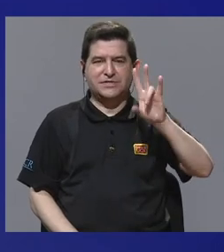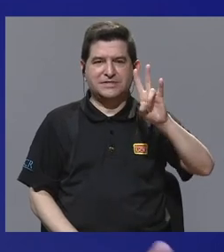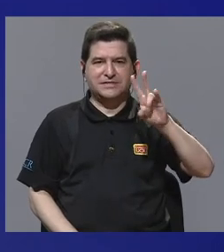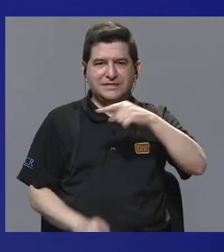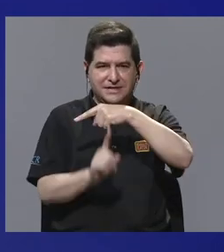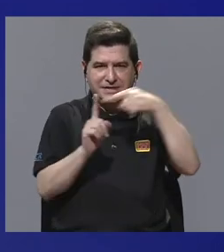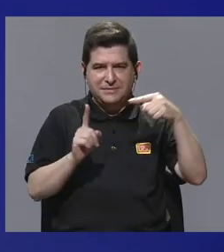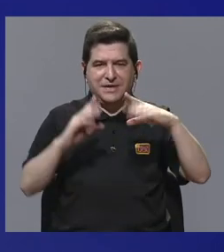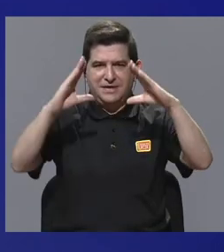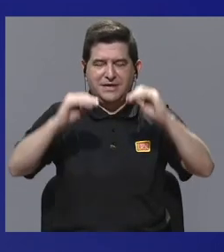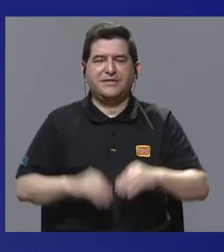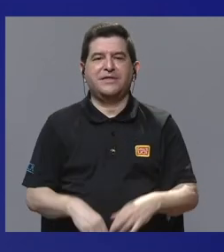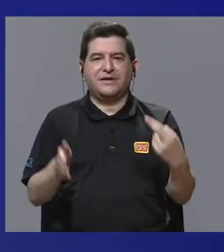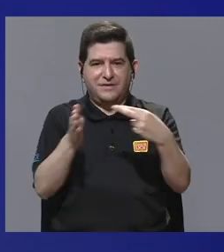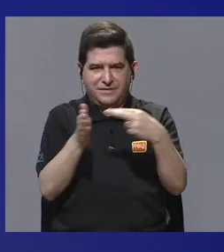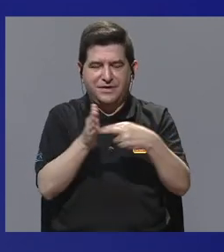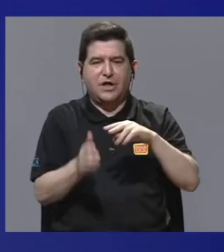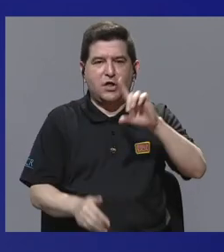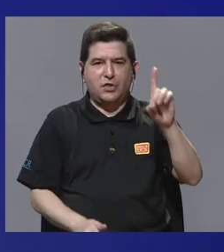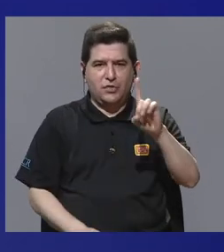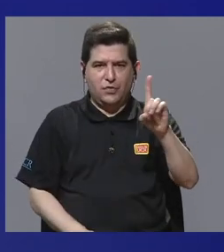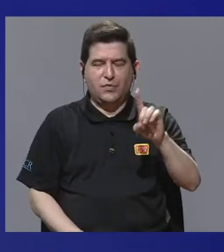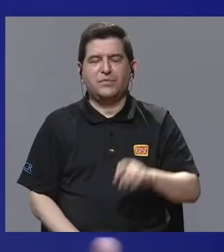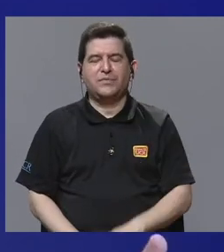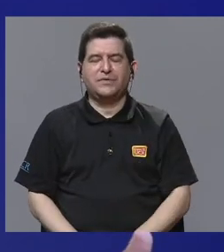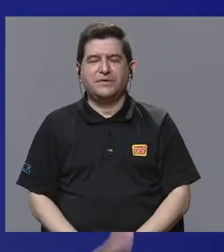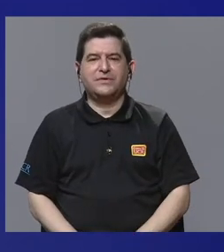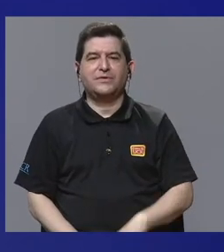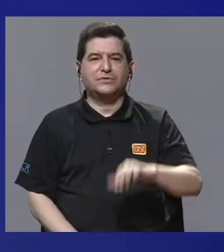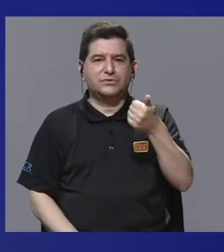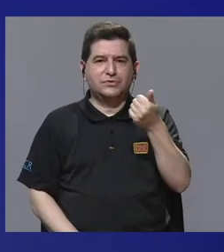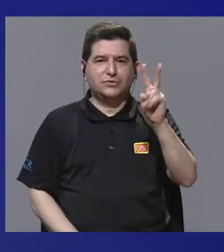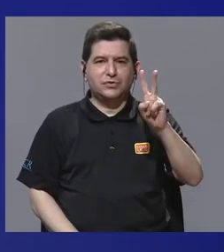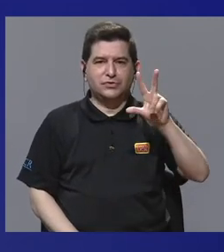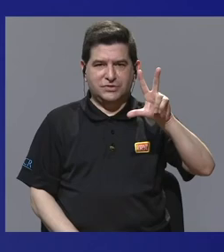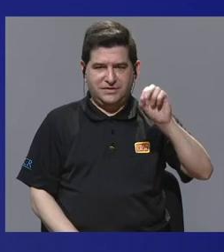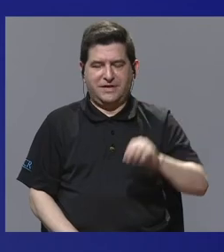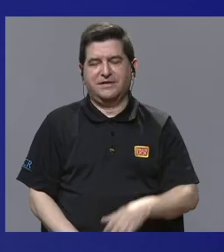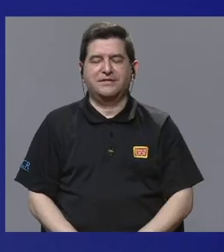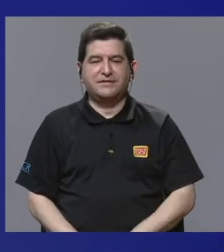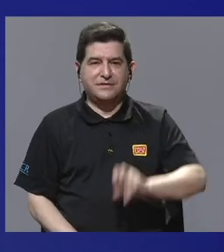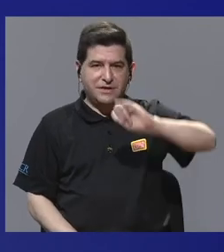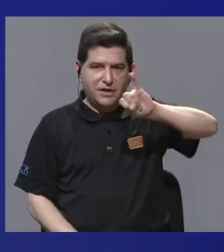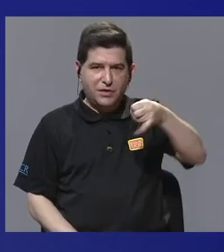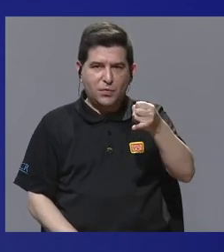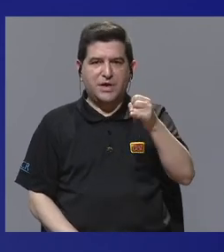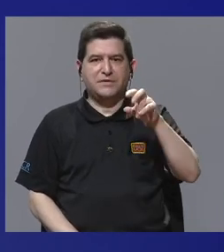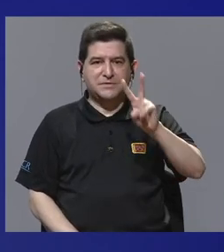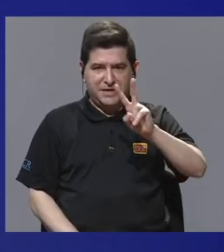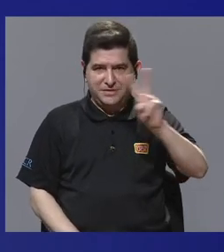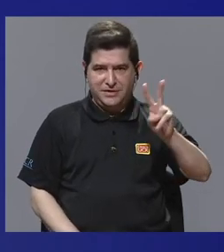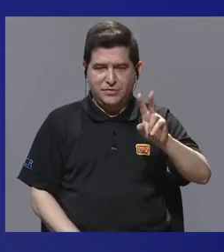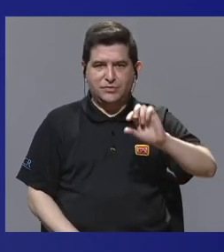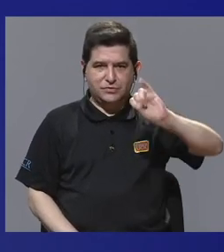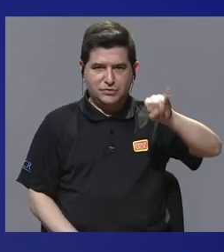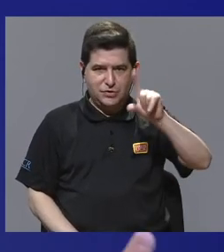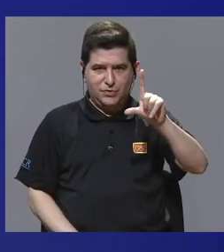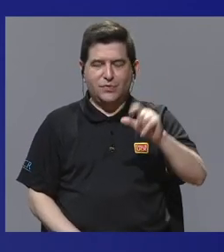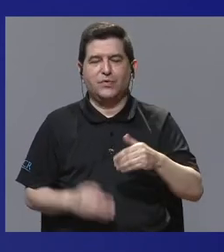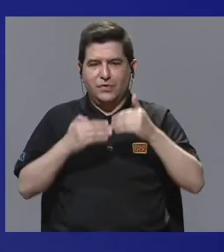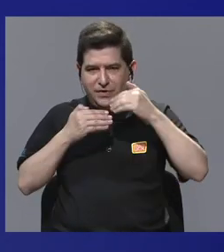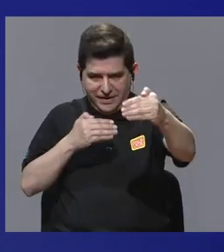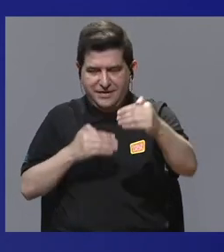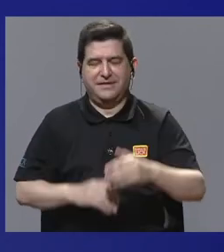y con repetición los domingos a las 12 y 30. Todos los jueves a partir del 22 de julio aquí en 15 UCR. Nos